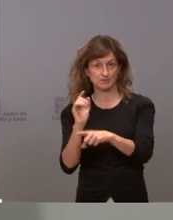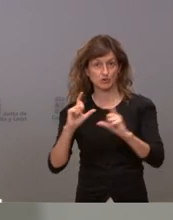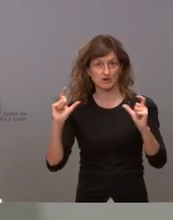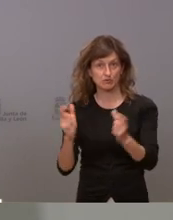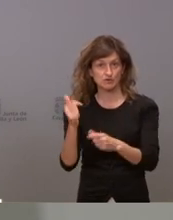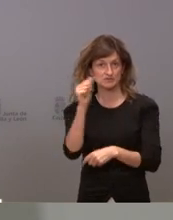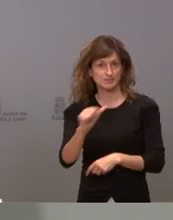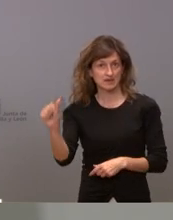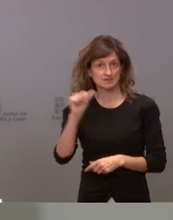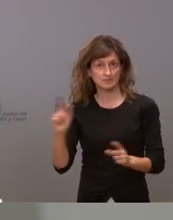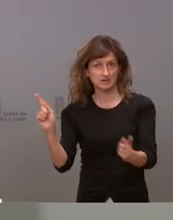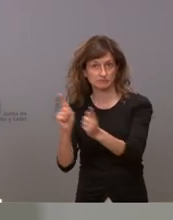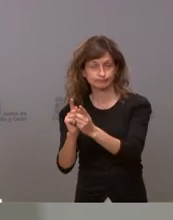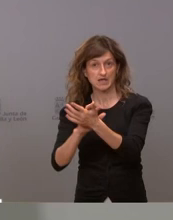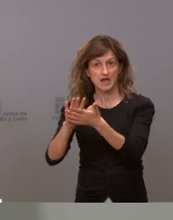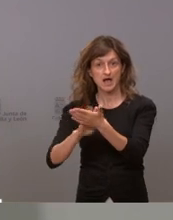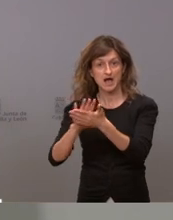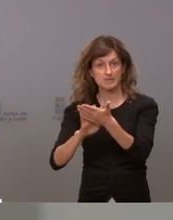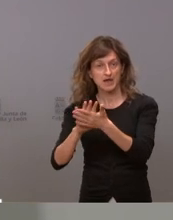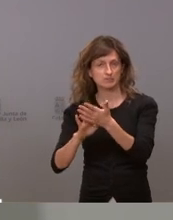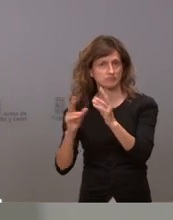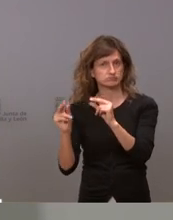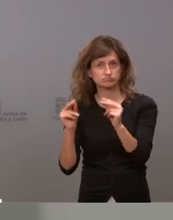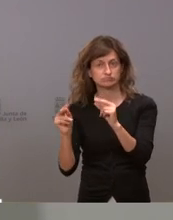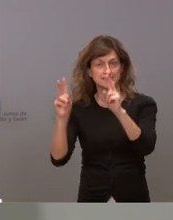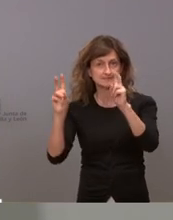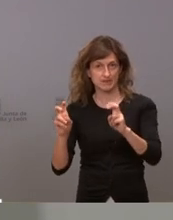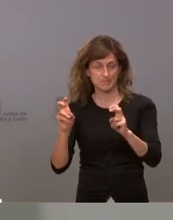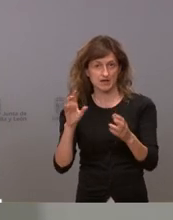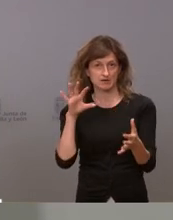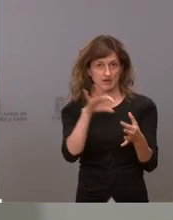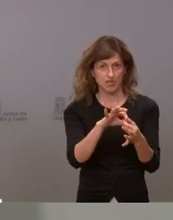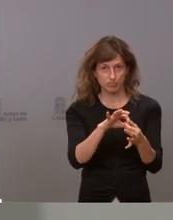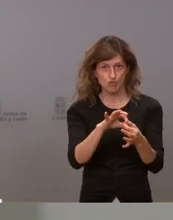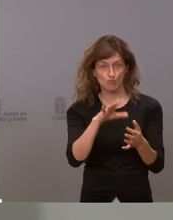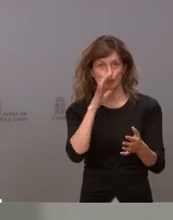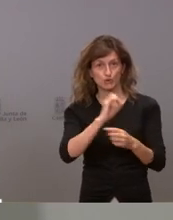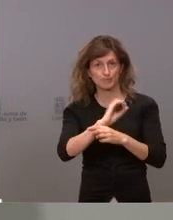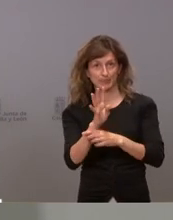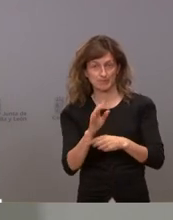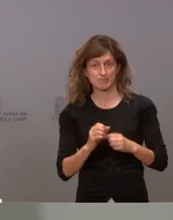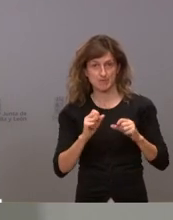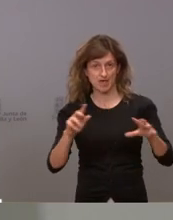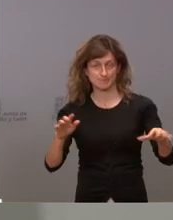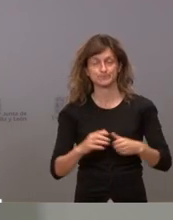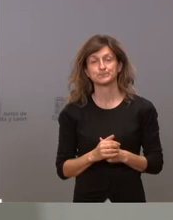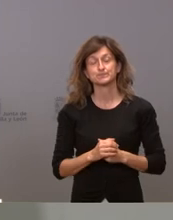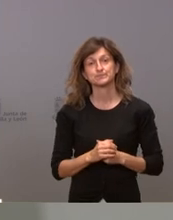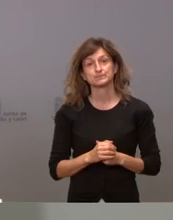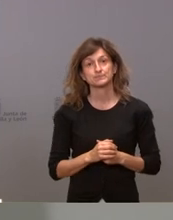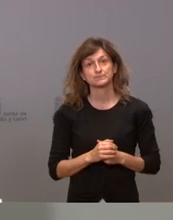semanas y hablan de estas cosas y de todas aquellas que tienen que ver con la pandemia pero